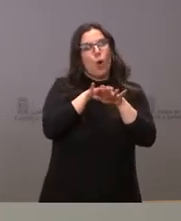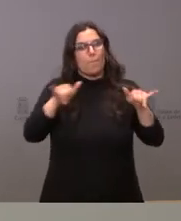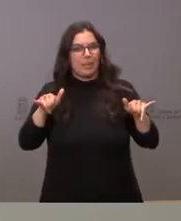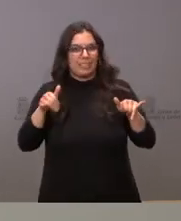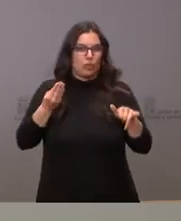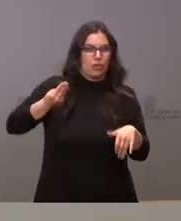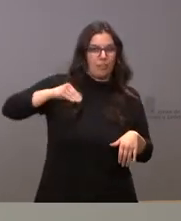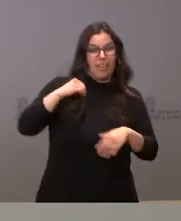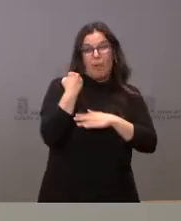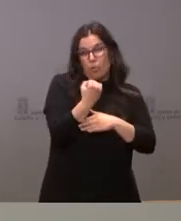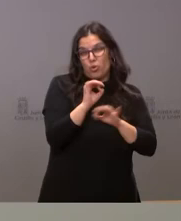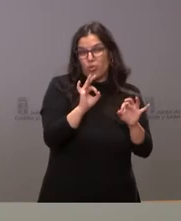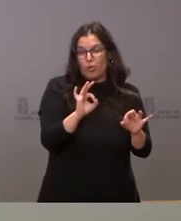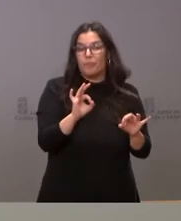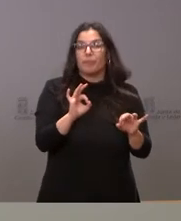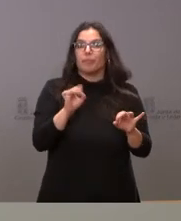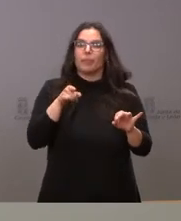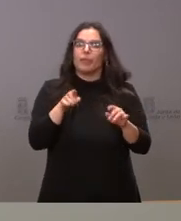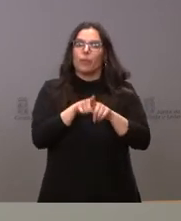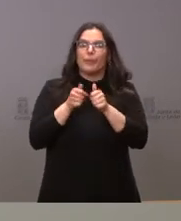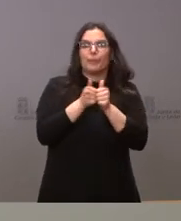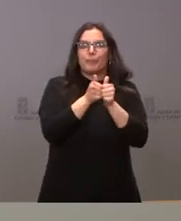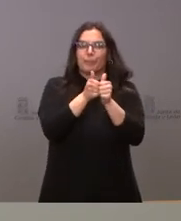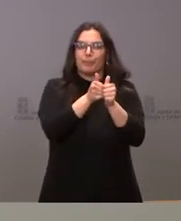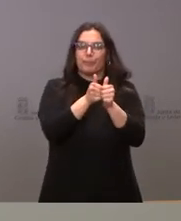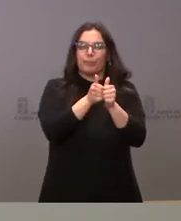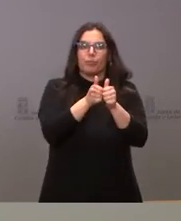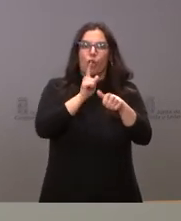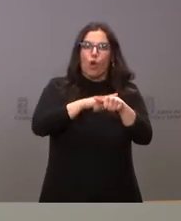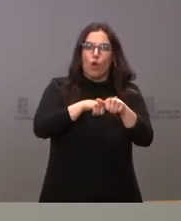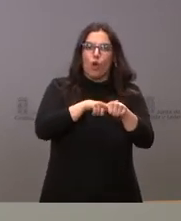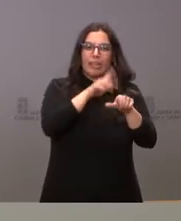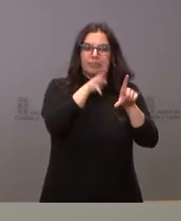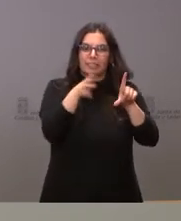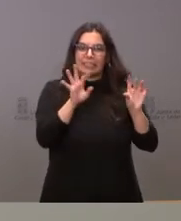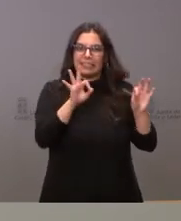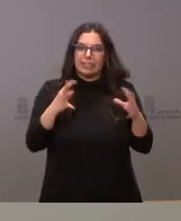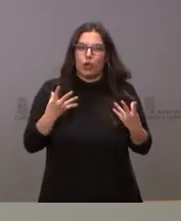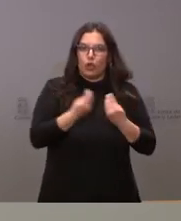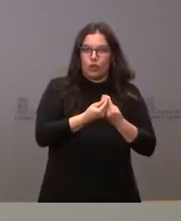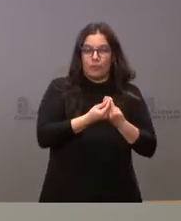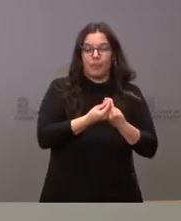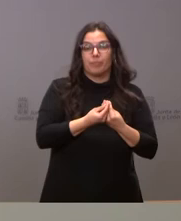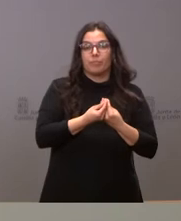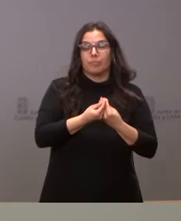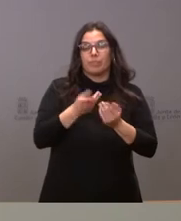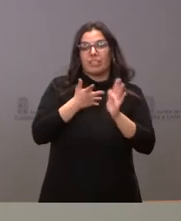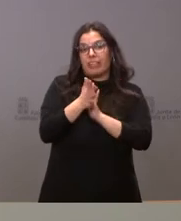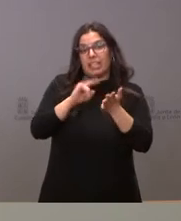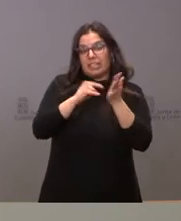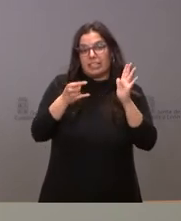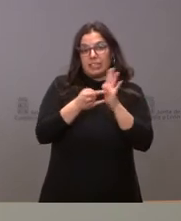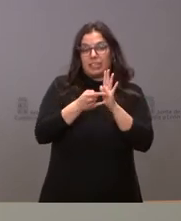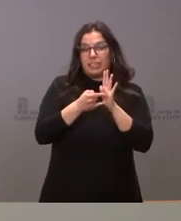profesor de estas características actuará durante un horario concreto dentro del centro escolar. Estamos hablando de un sistema que